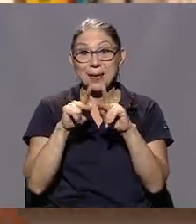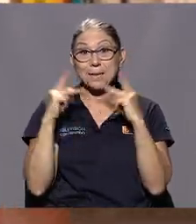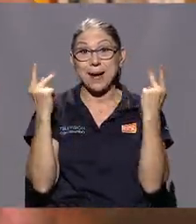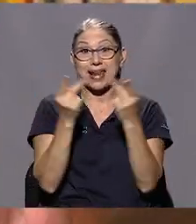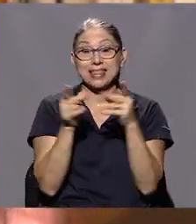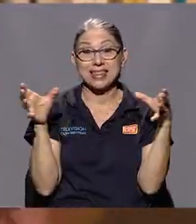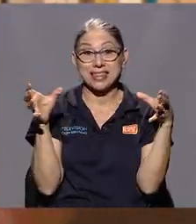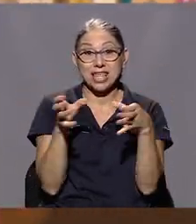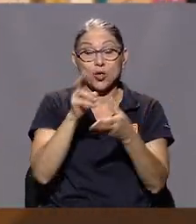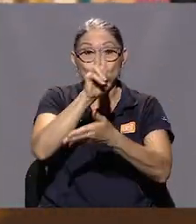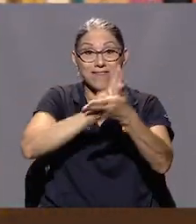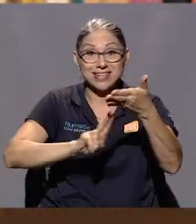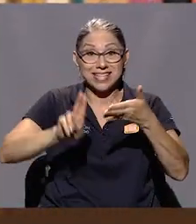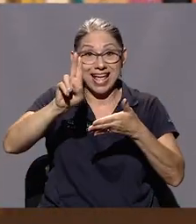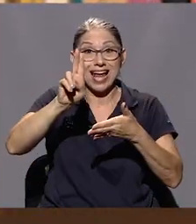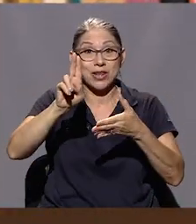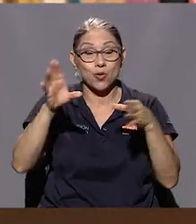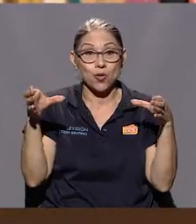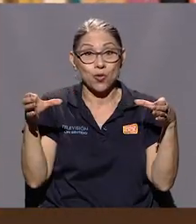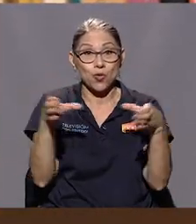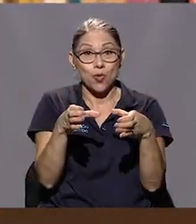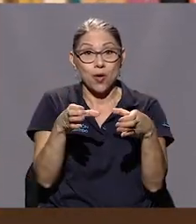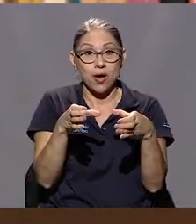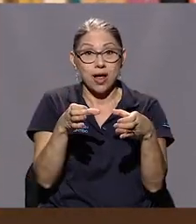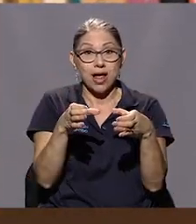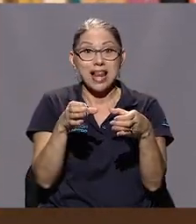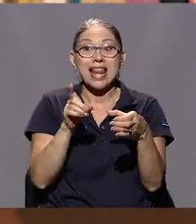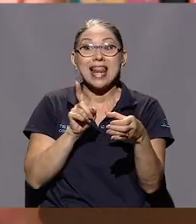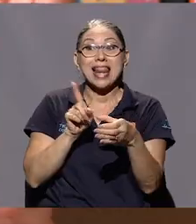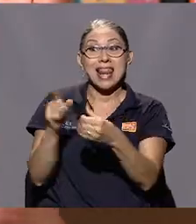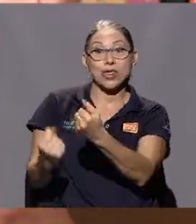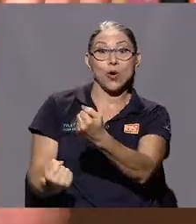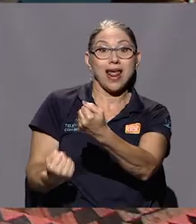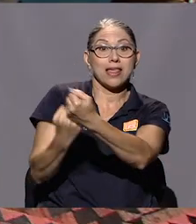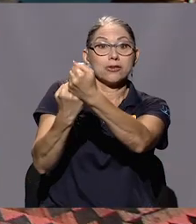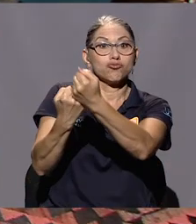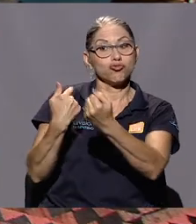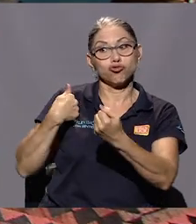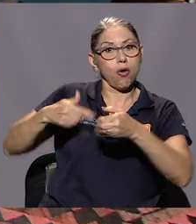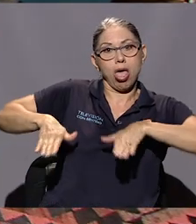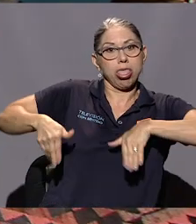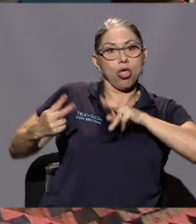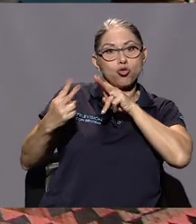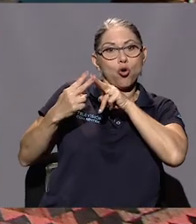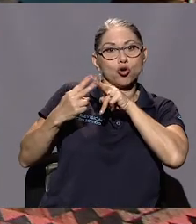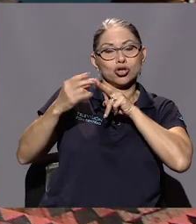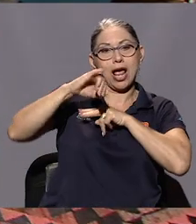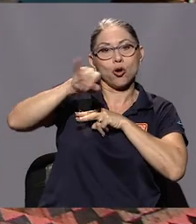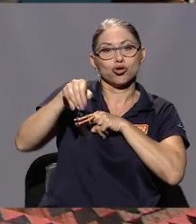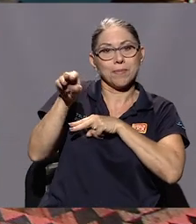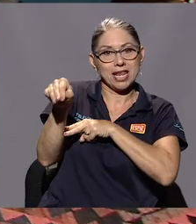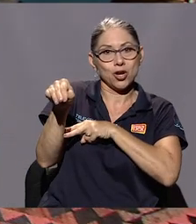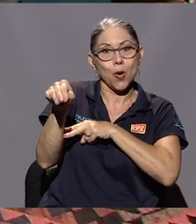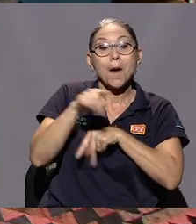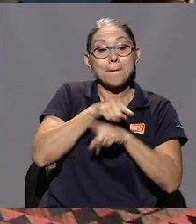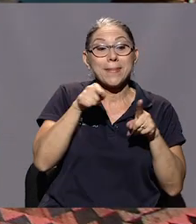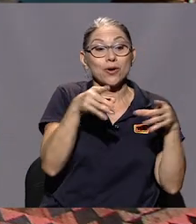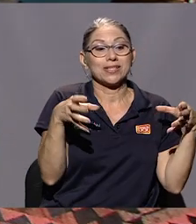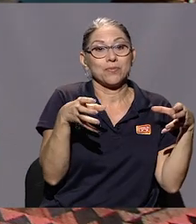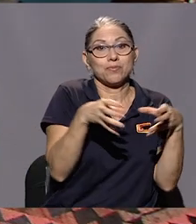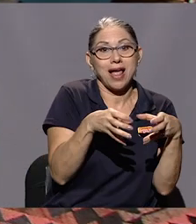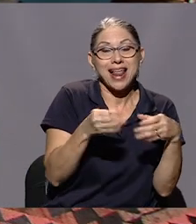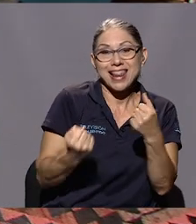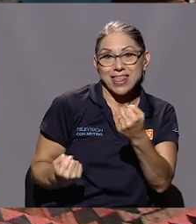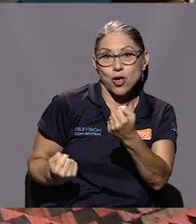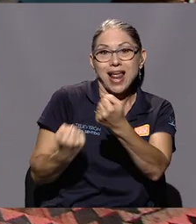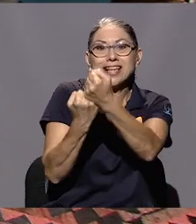le dio la adhesión, yo no conocía a José, le dio la adhesión al partido, ya no me